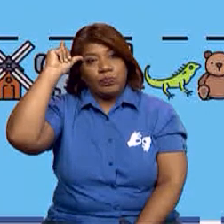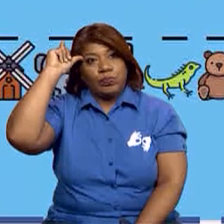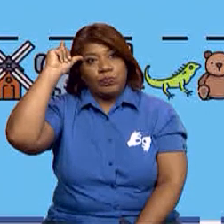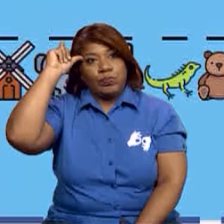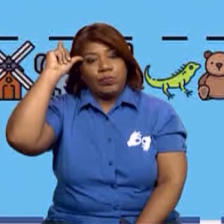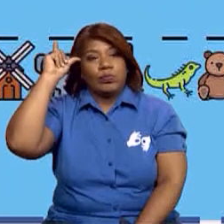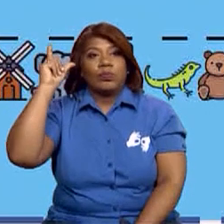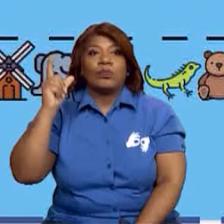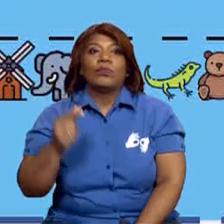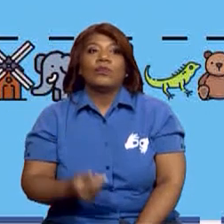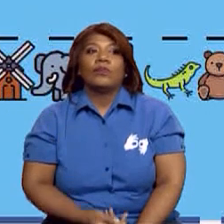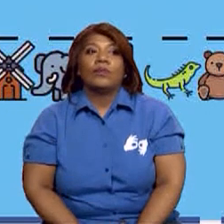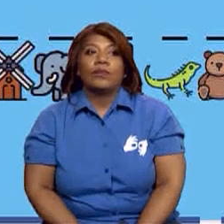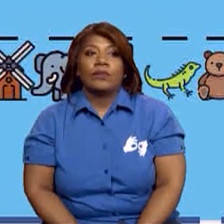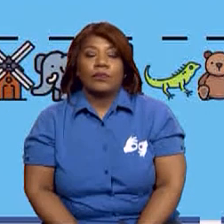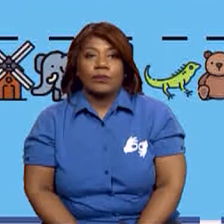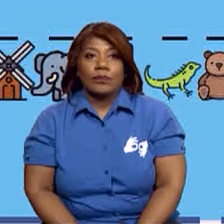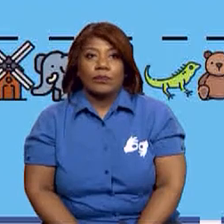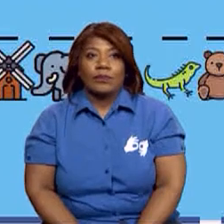Una vaca.